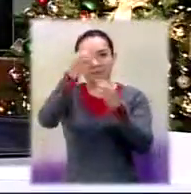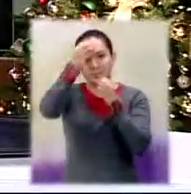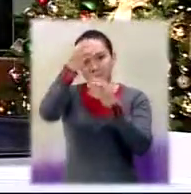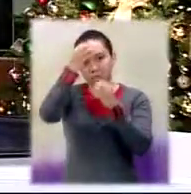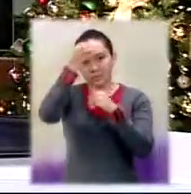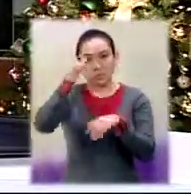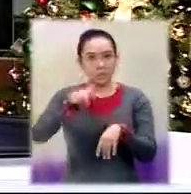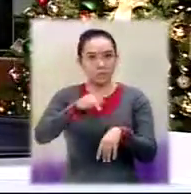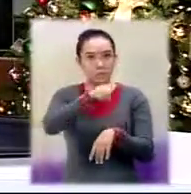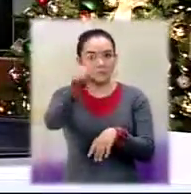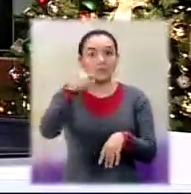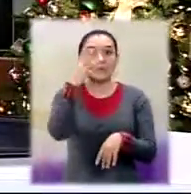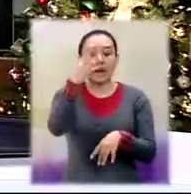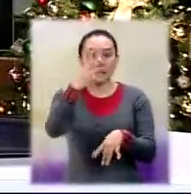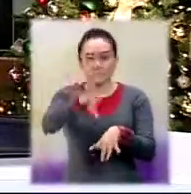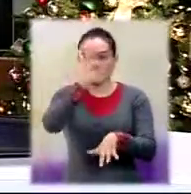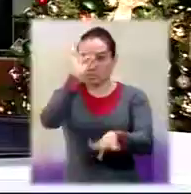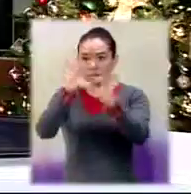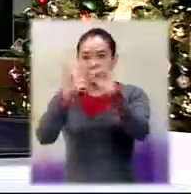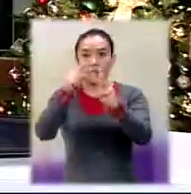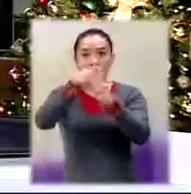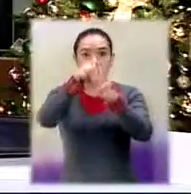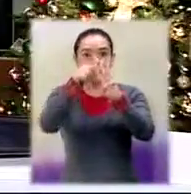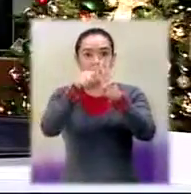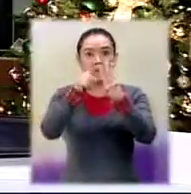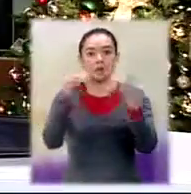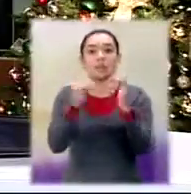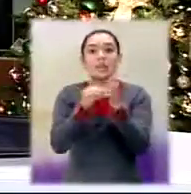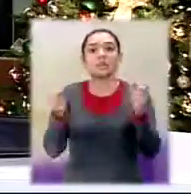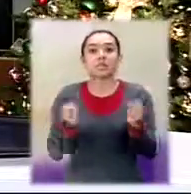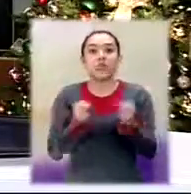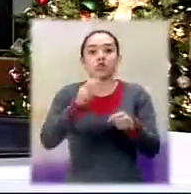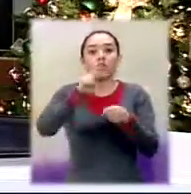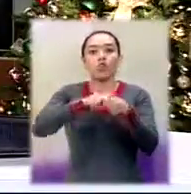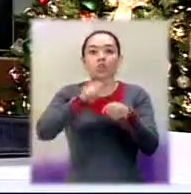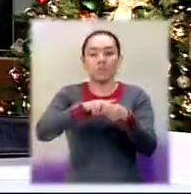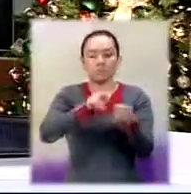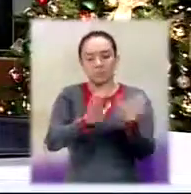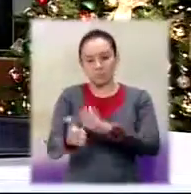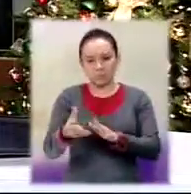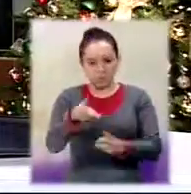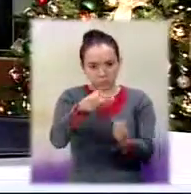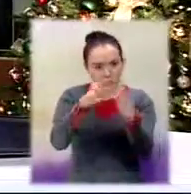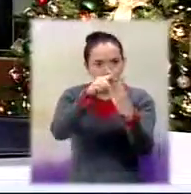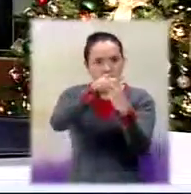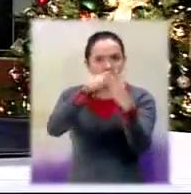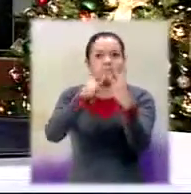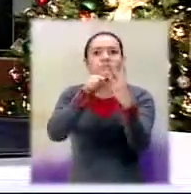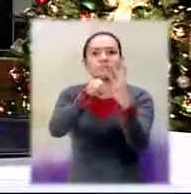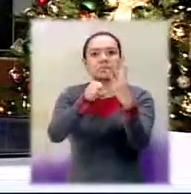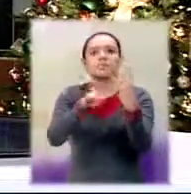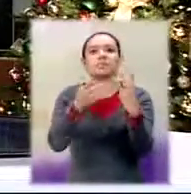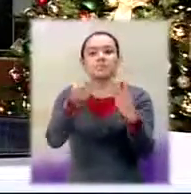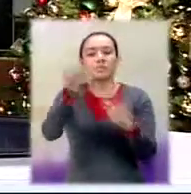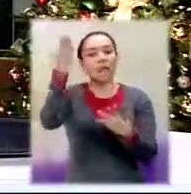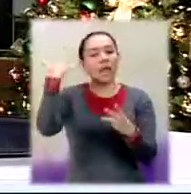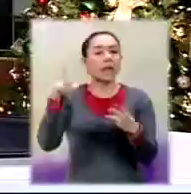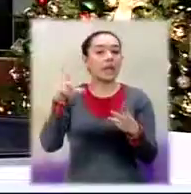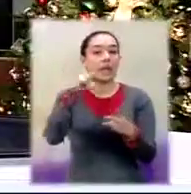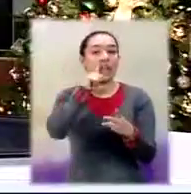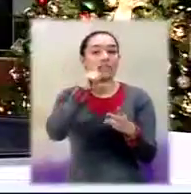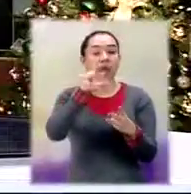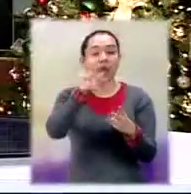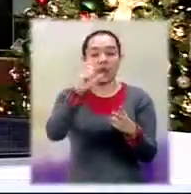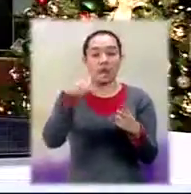última hora. Tres cadáveres fueron encontrados entre Quetzaltenango y Toto Nicapán y la primera información que surge es que se trata del jefe